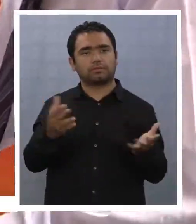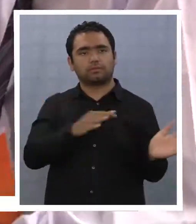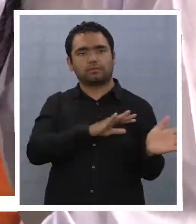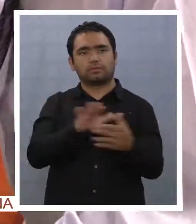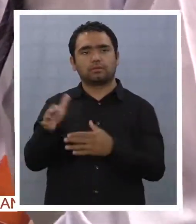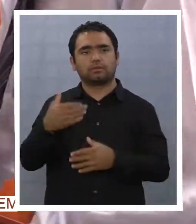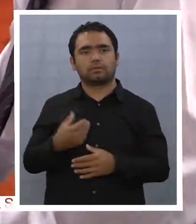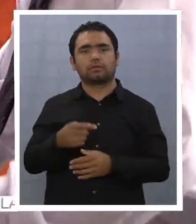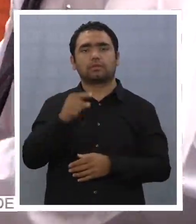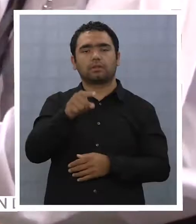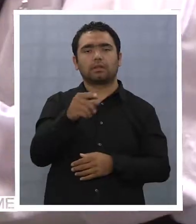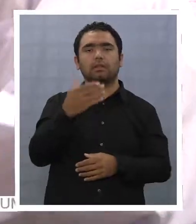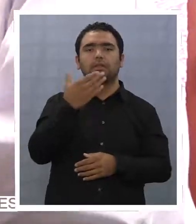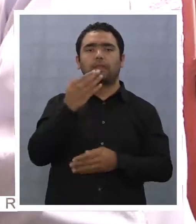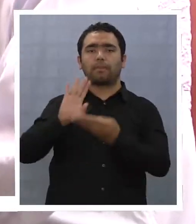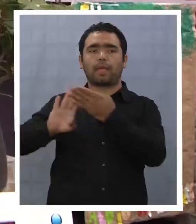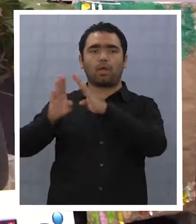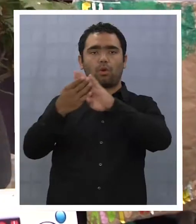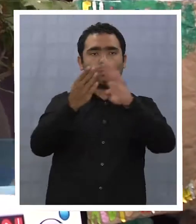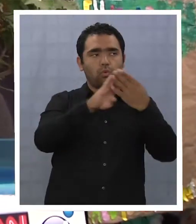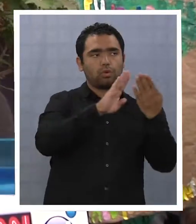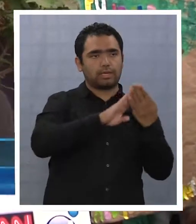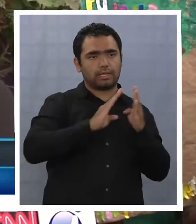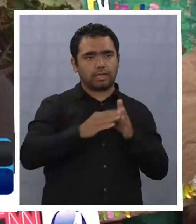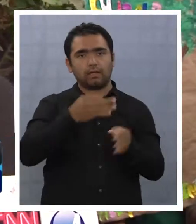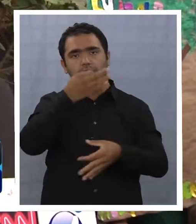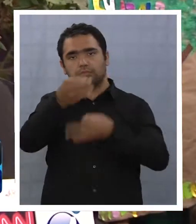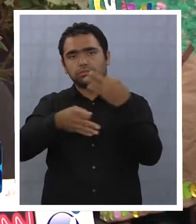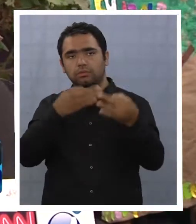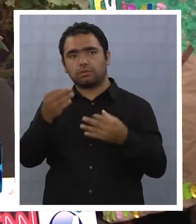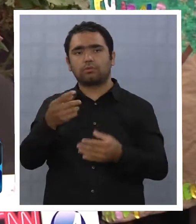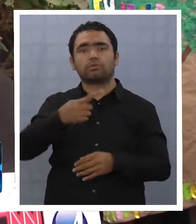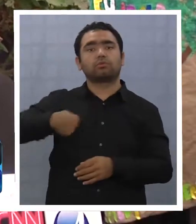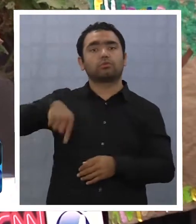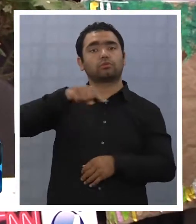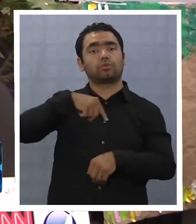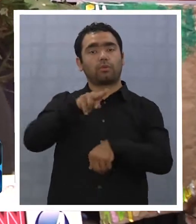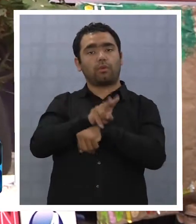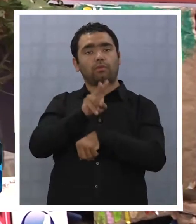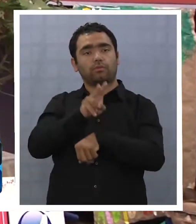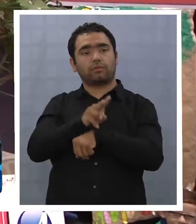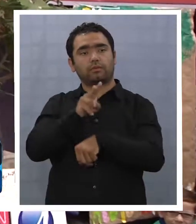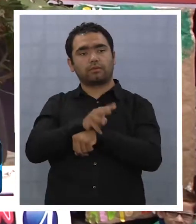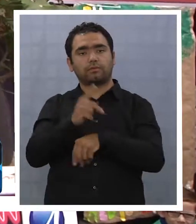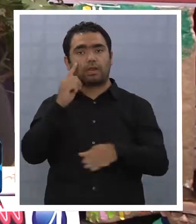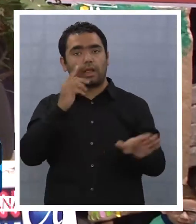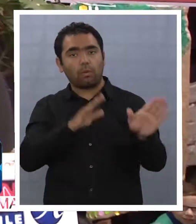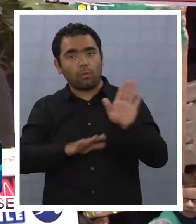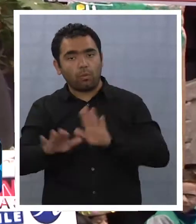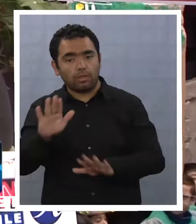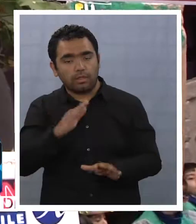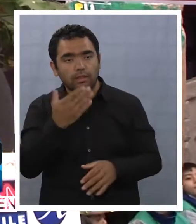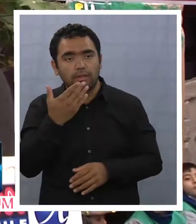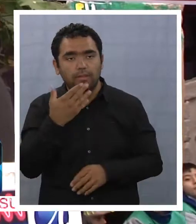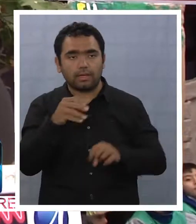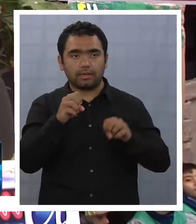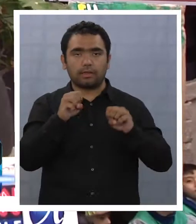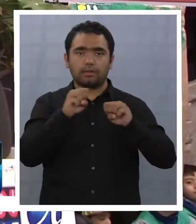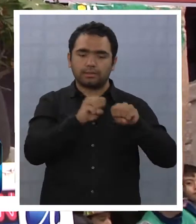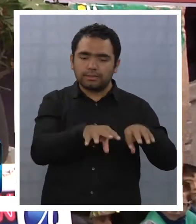Transmitir y también comunicar a la comunidad que las educadoras de párvulos no solo estamos para el cuidado, sino más bien para